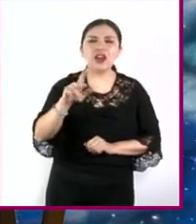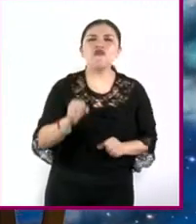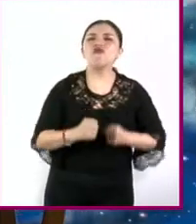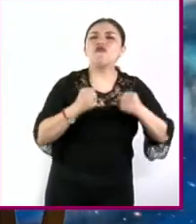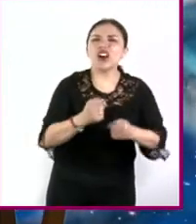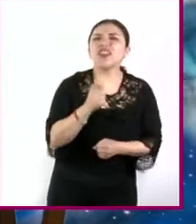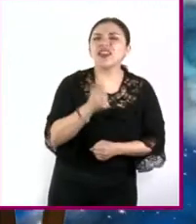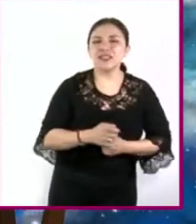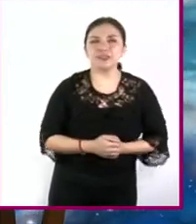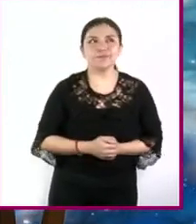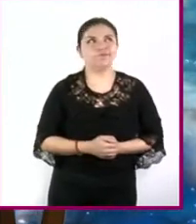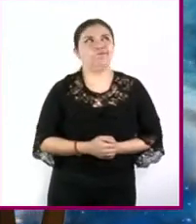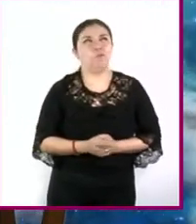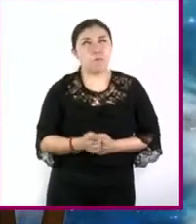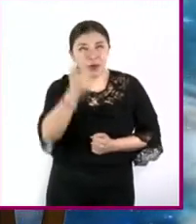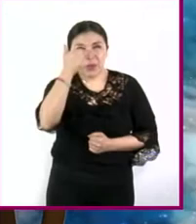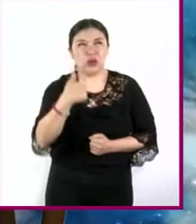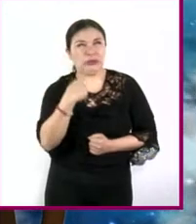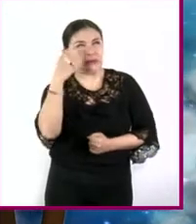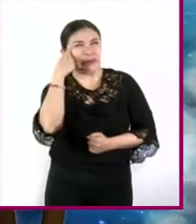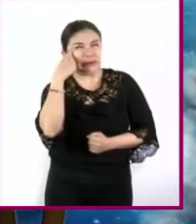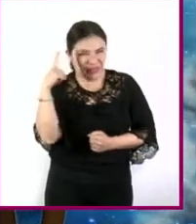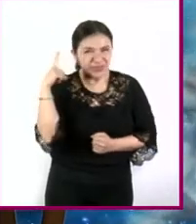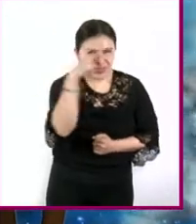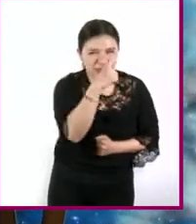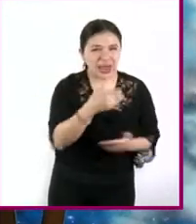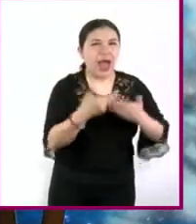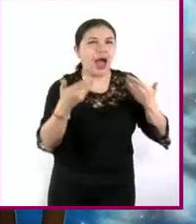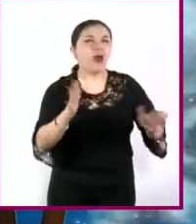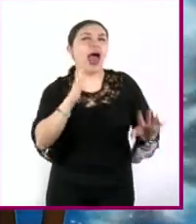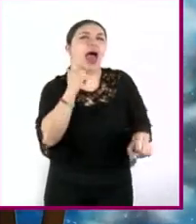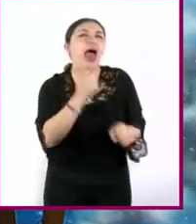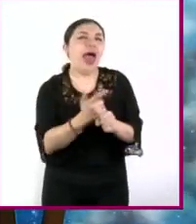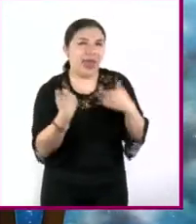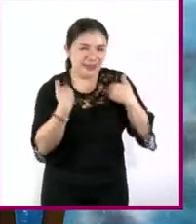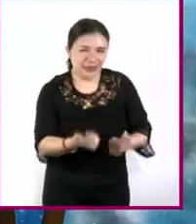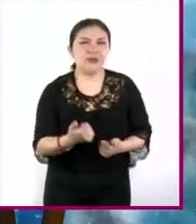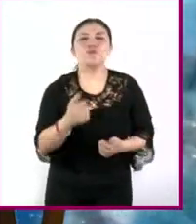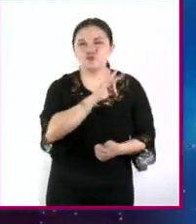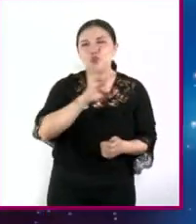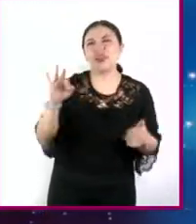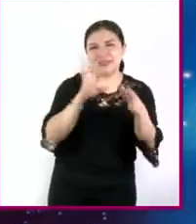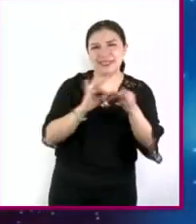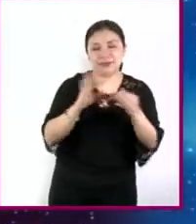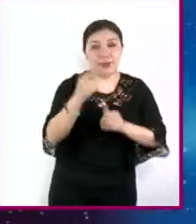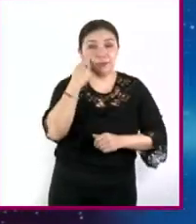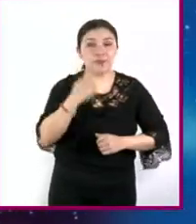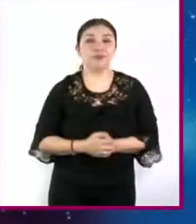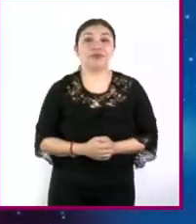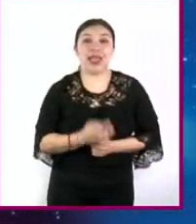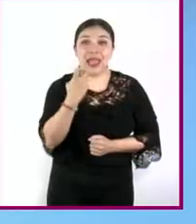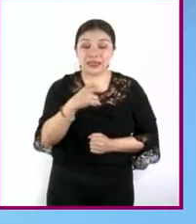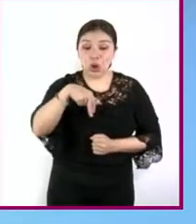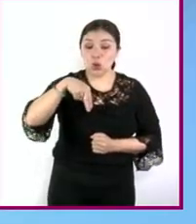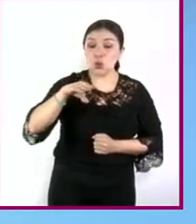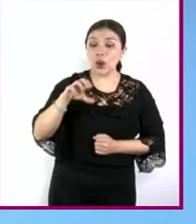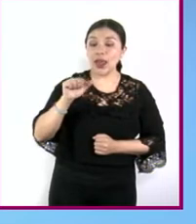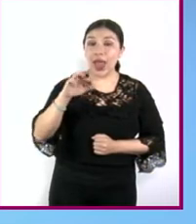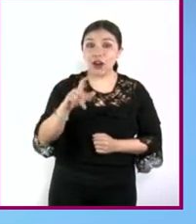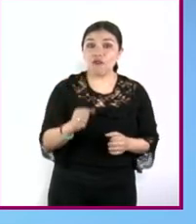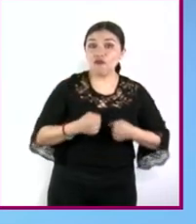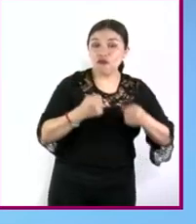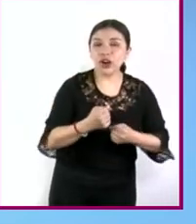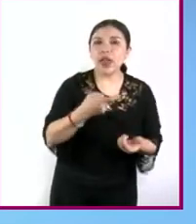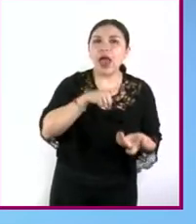Me parecía difícil al principio pero ahora que ya la entendí sí te la puedo explicar La fuerza nuclear fuerte es